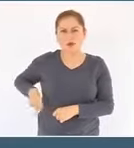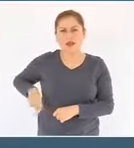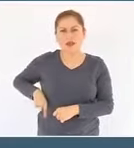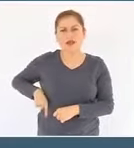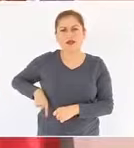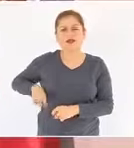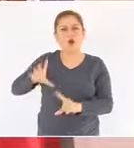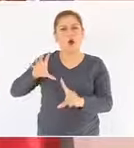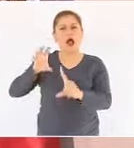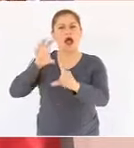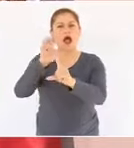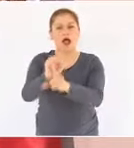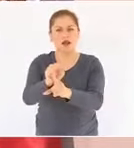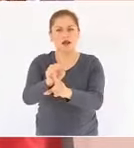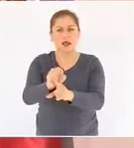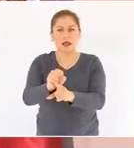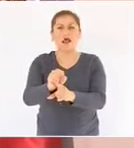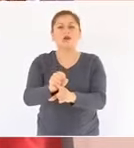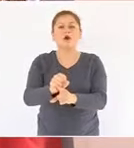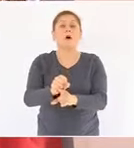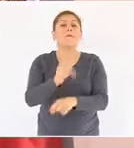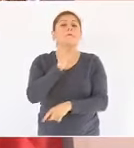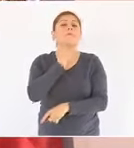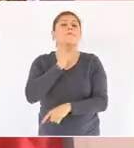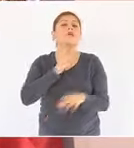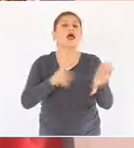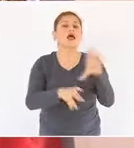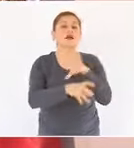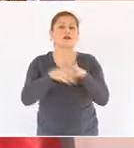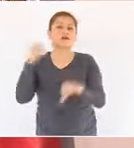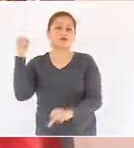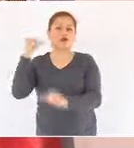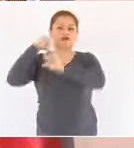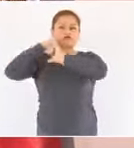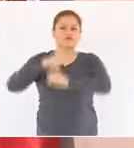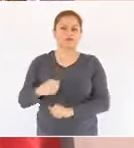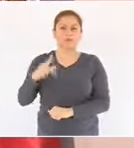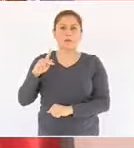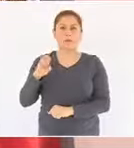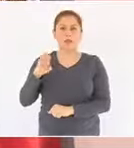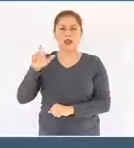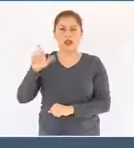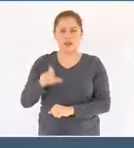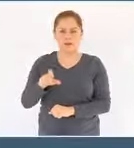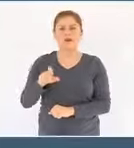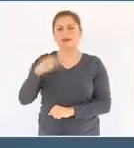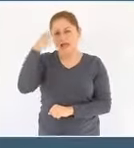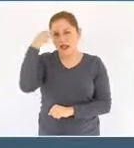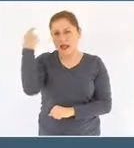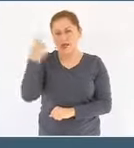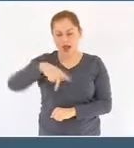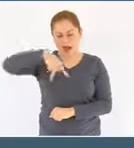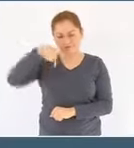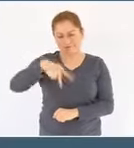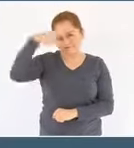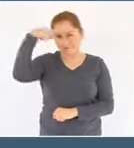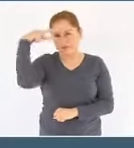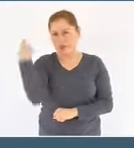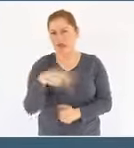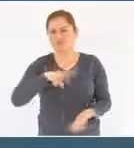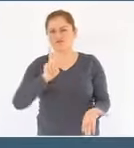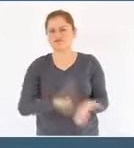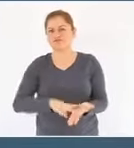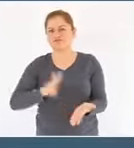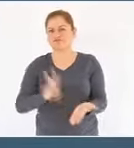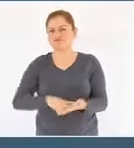procesado por petróleos mexicanos así daremos mayor valor a la riqueza de nuestro subsuelo y